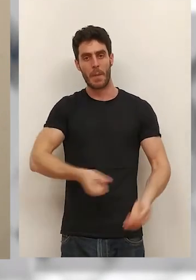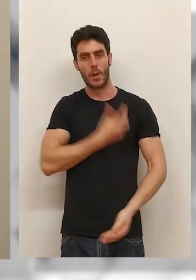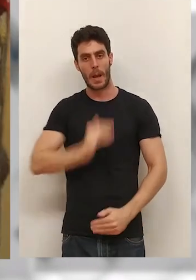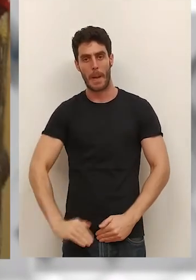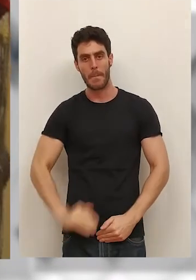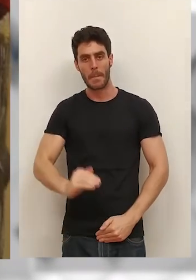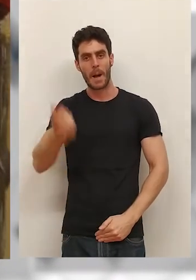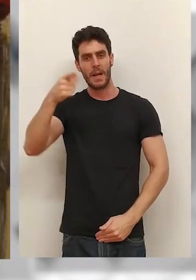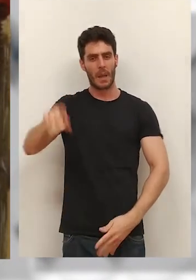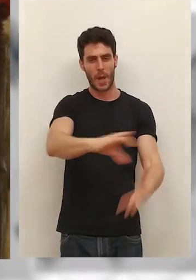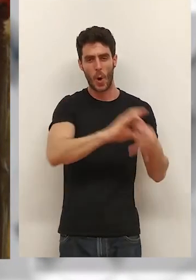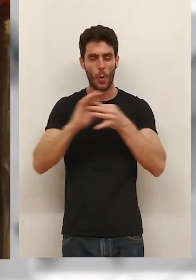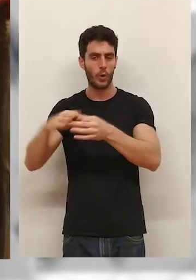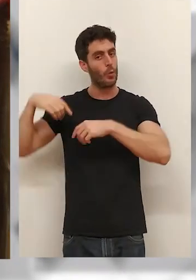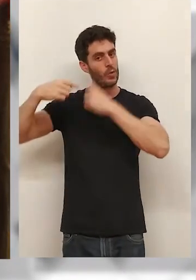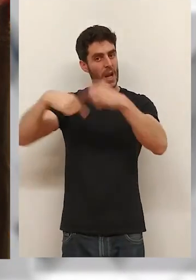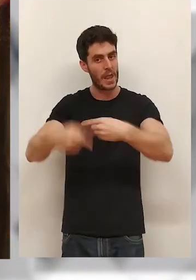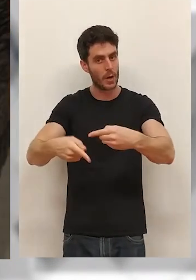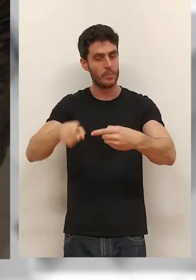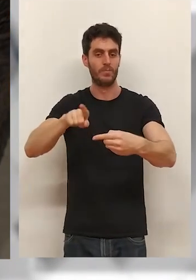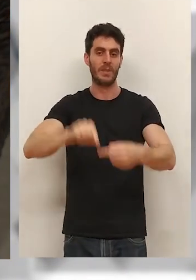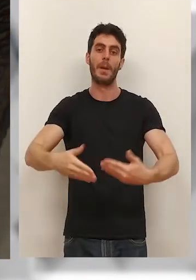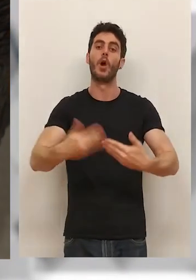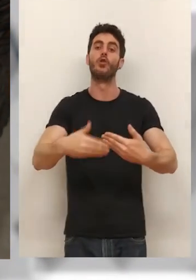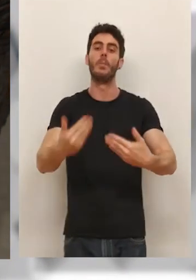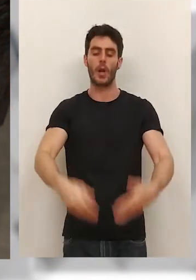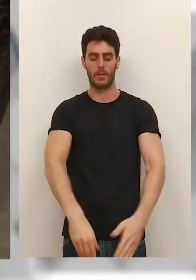un nexo de unión entre la tradición y lo contemporáneo.